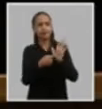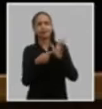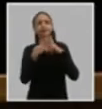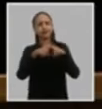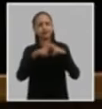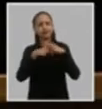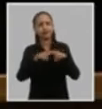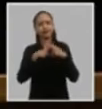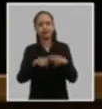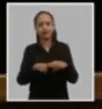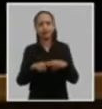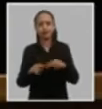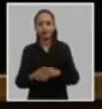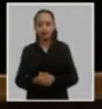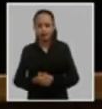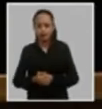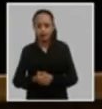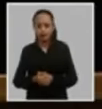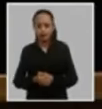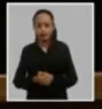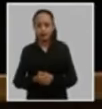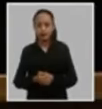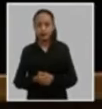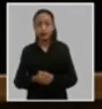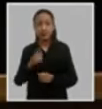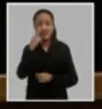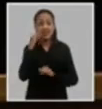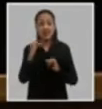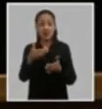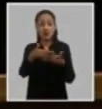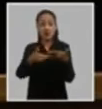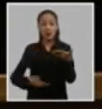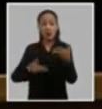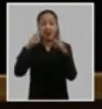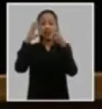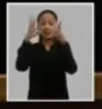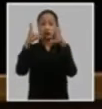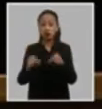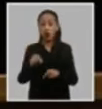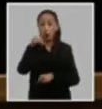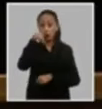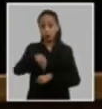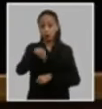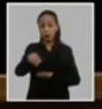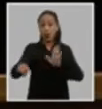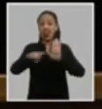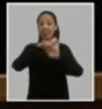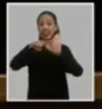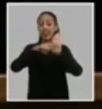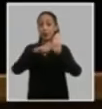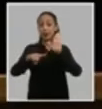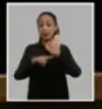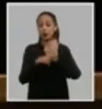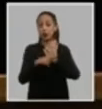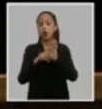aplicación como se expresa en el informe sobre los resultados de la implementación de los ordenamientos de la política